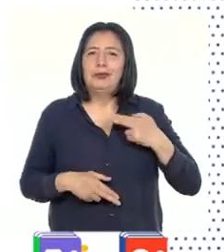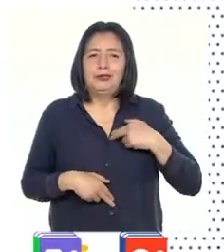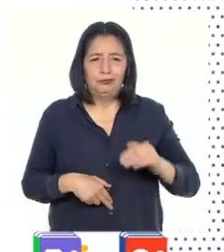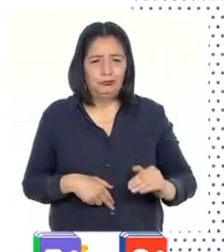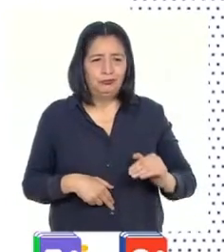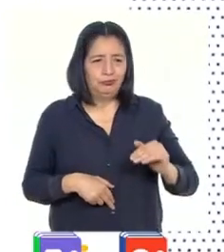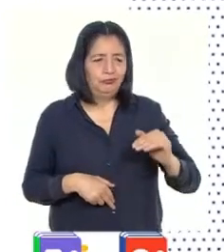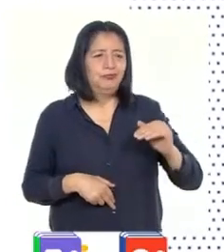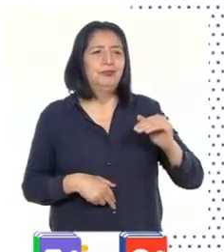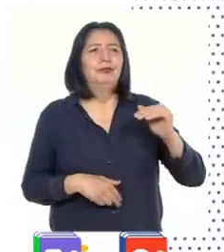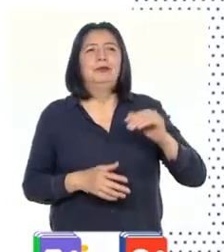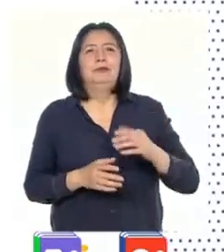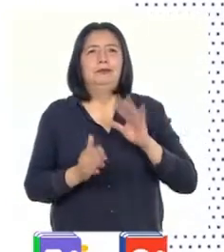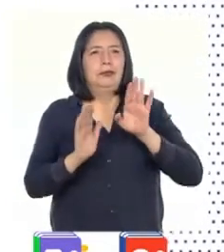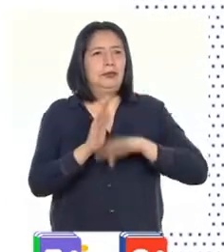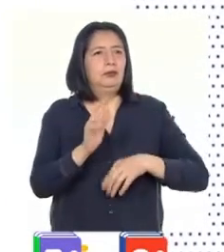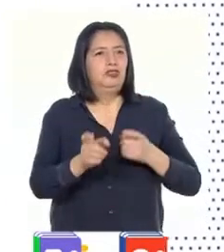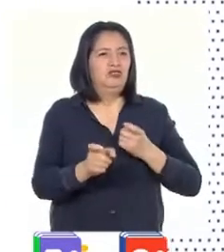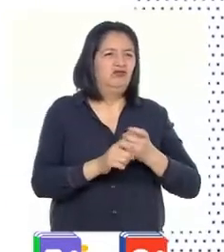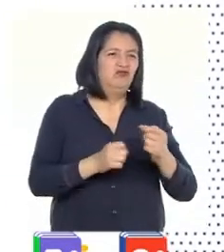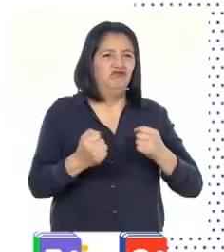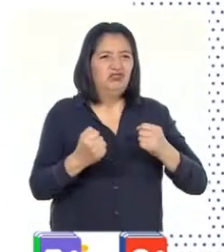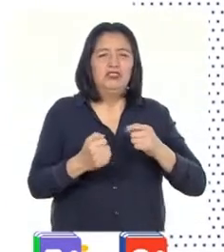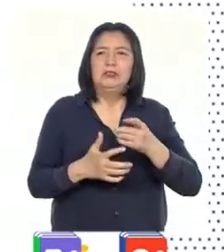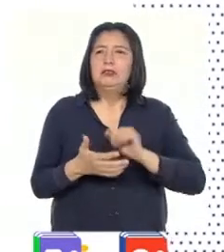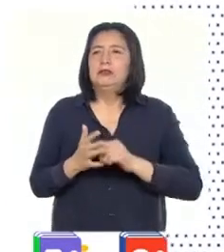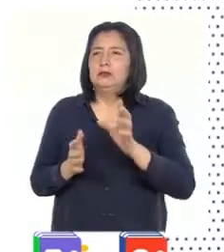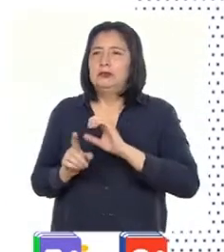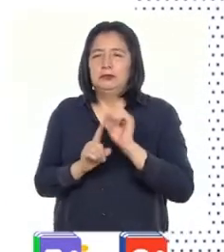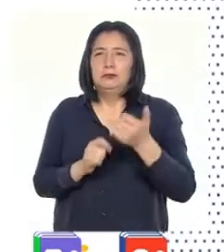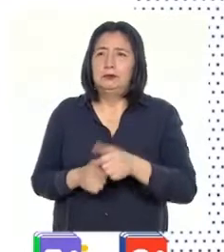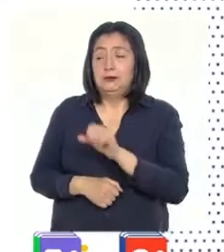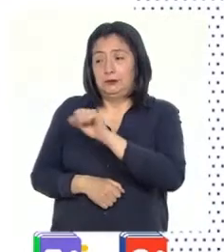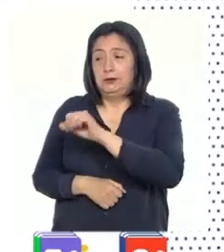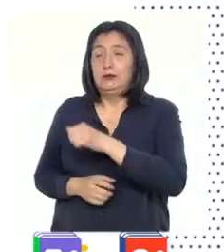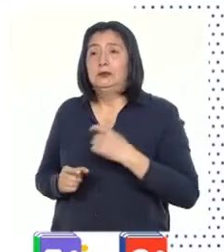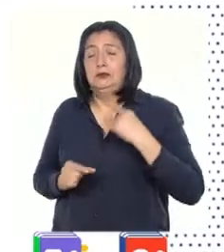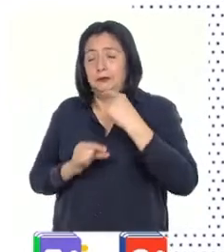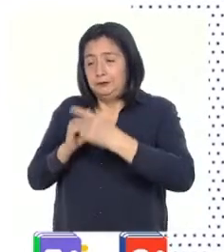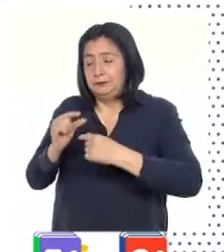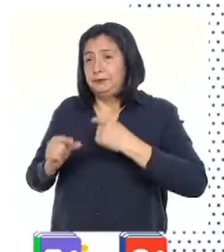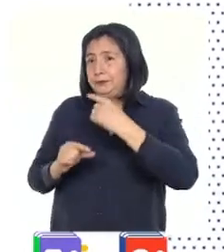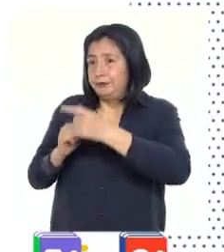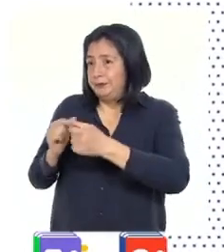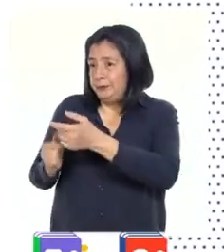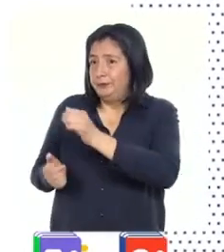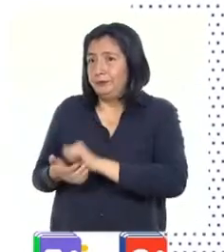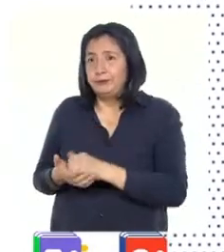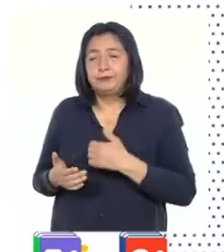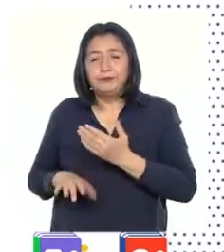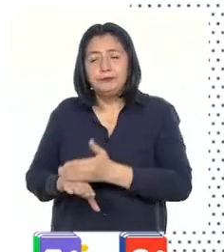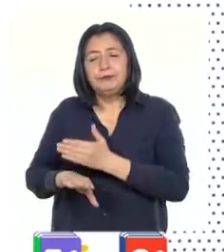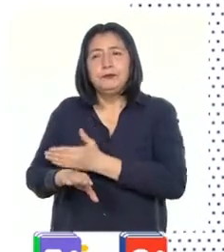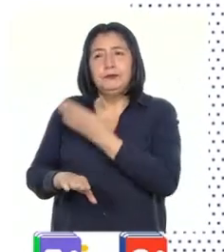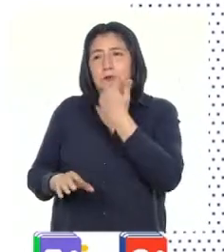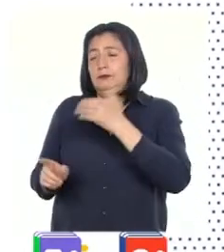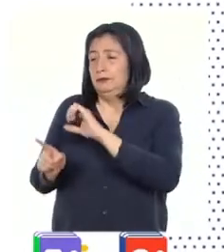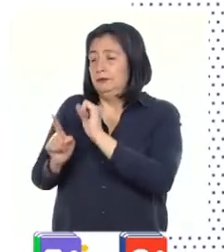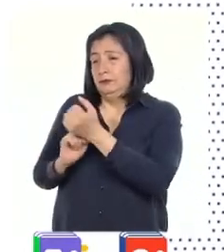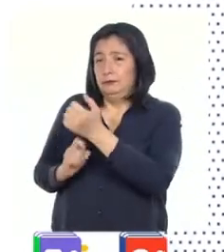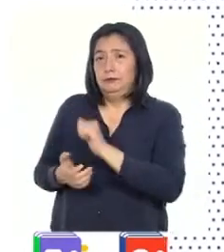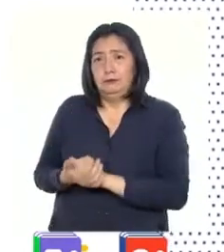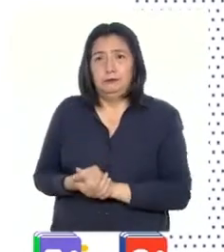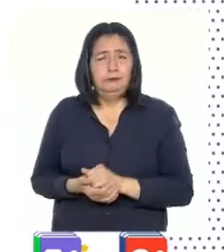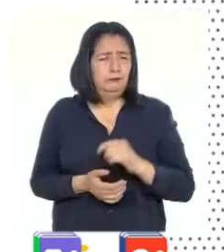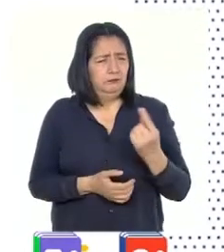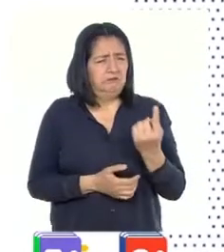menos violentos y una sociedad mucho más... De eso se trata, ¿no? Que generación en generación vamos mejorando como sociedad, ¿no?